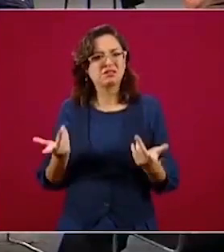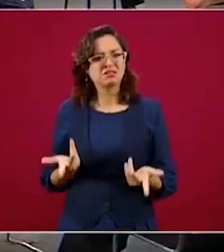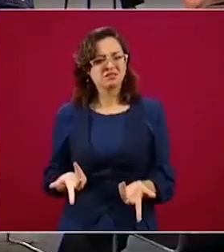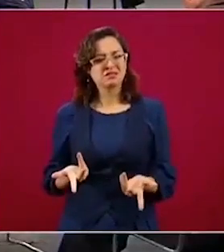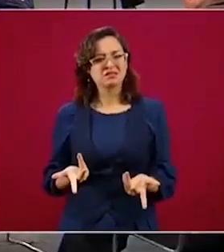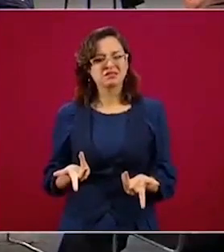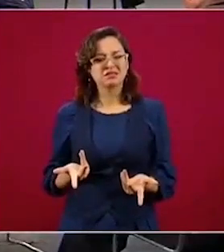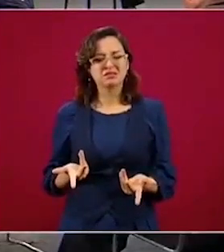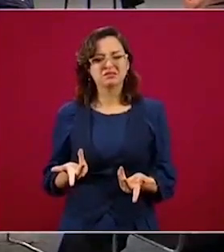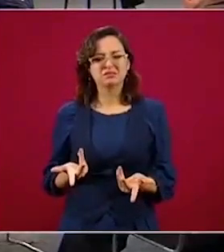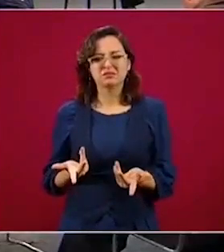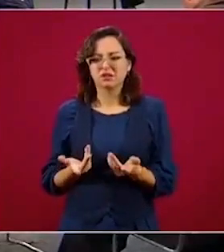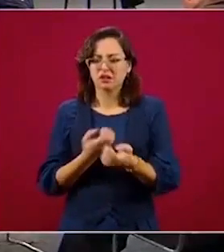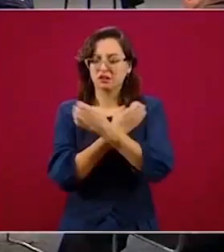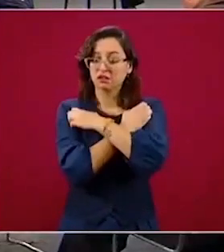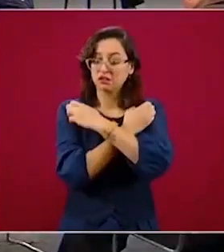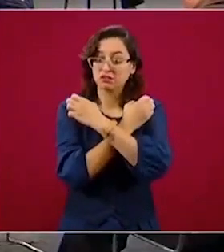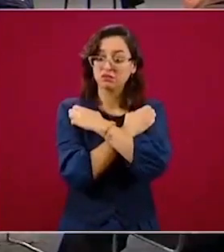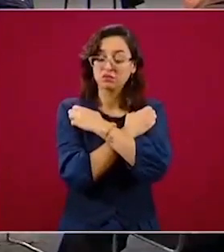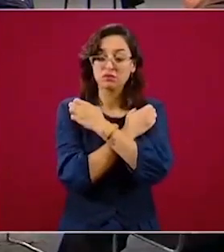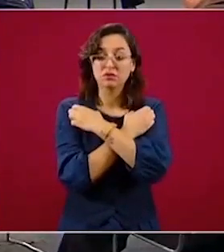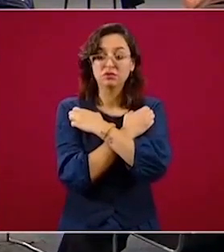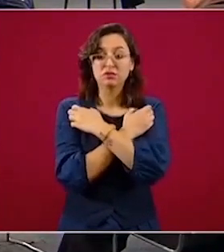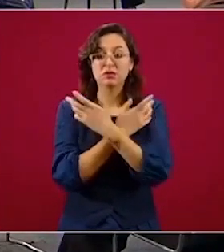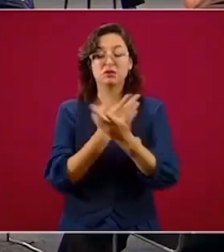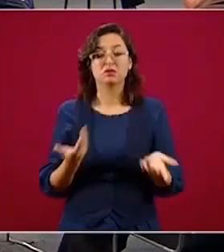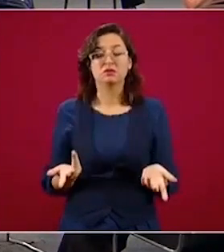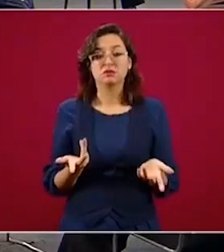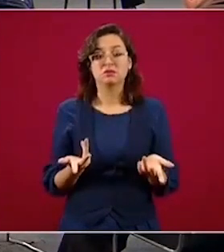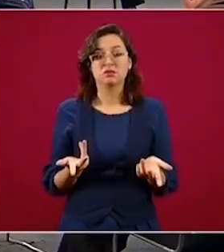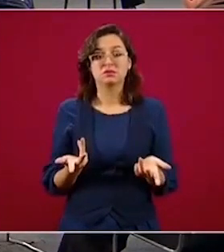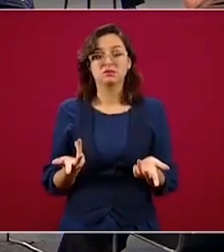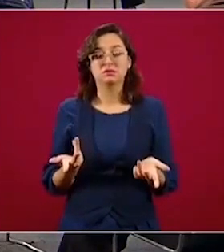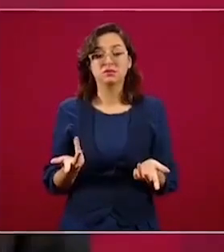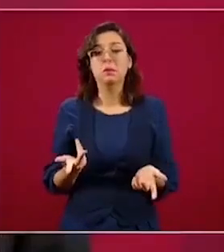ya nos han ayudado mucho los padres de familia,